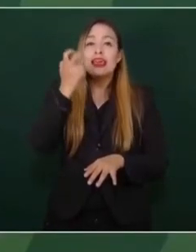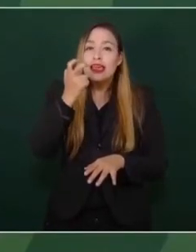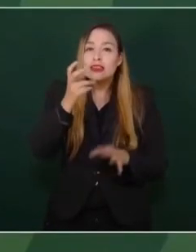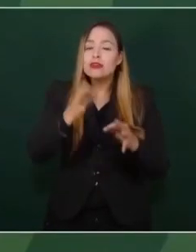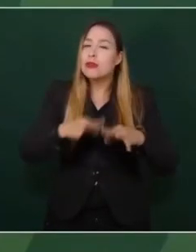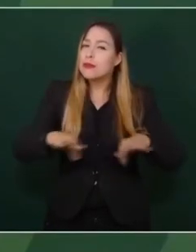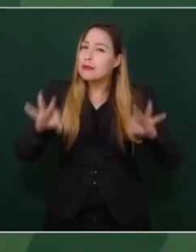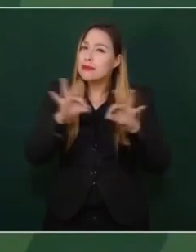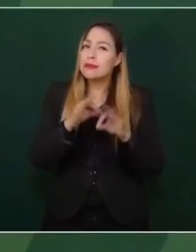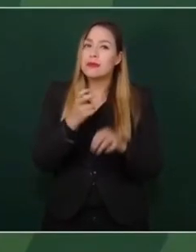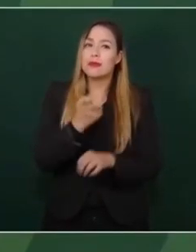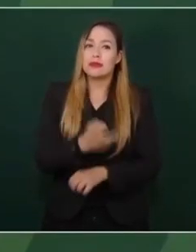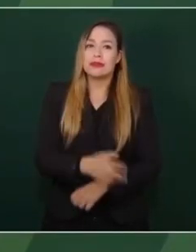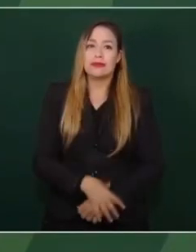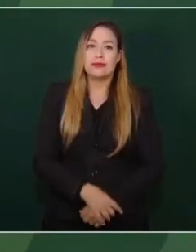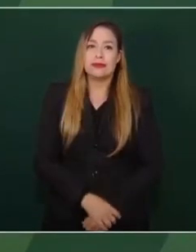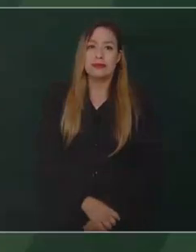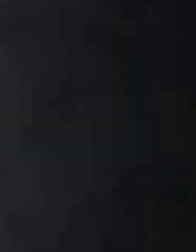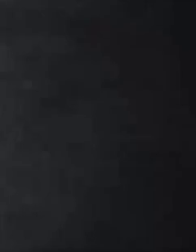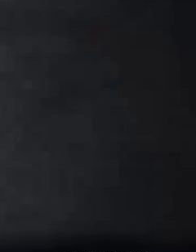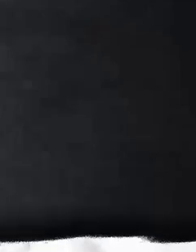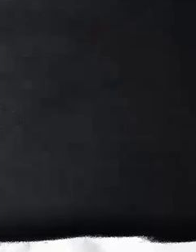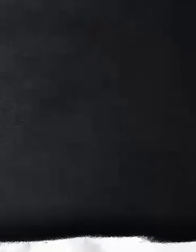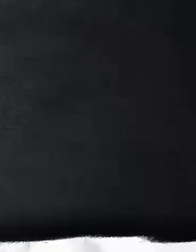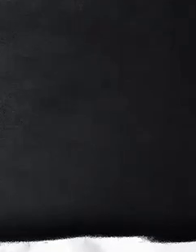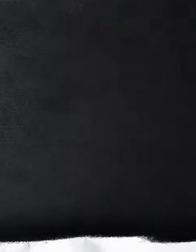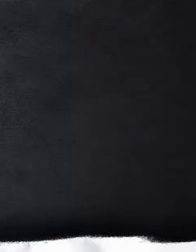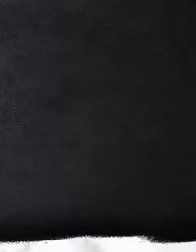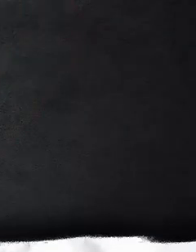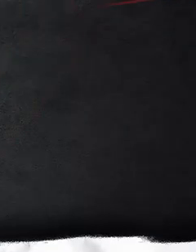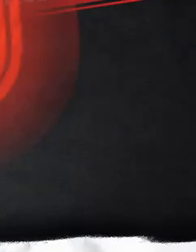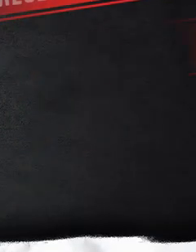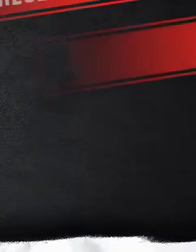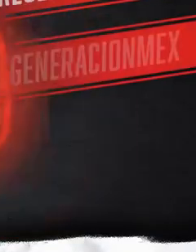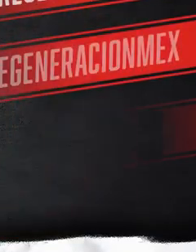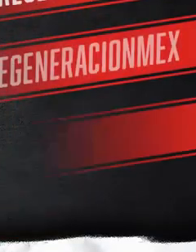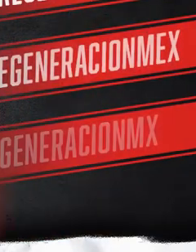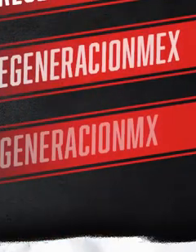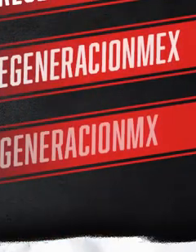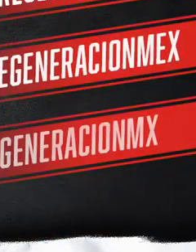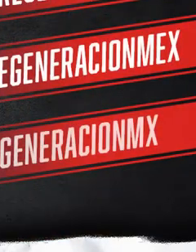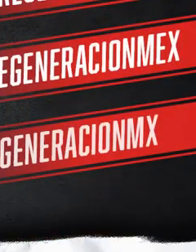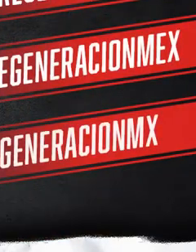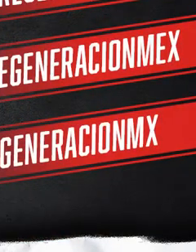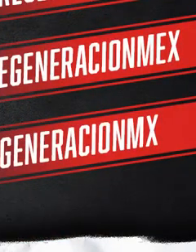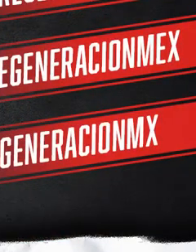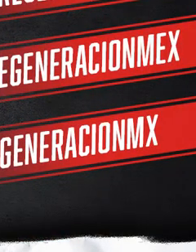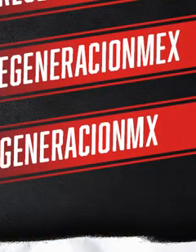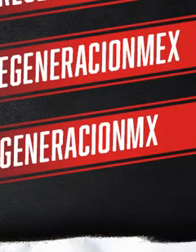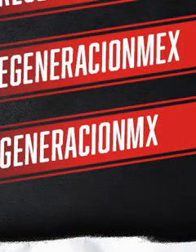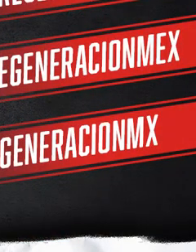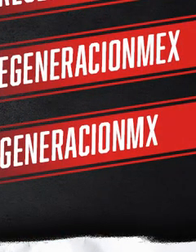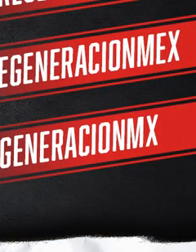eso es lo que planteo. Gracias. Gracias. Gracias. Gracias.